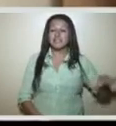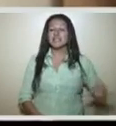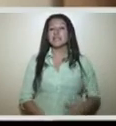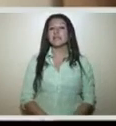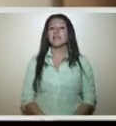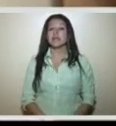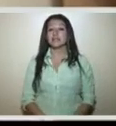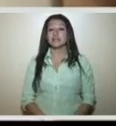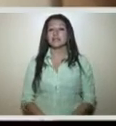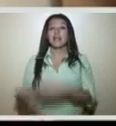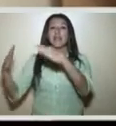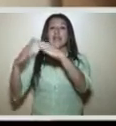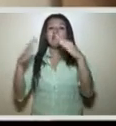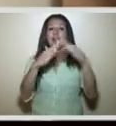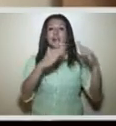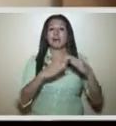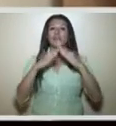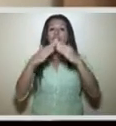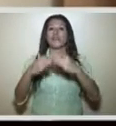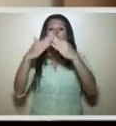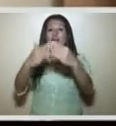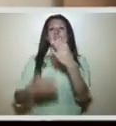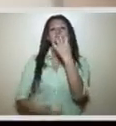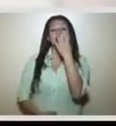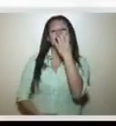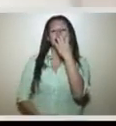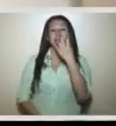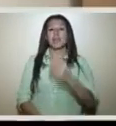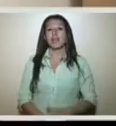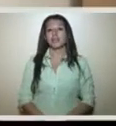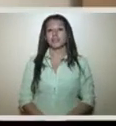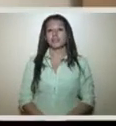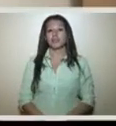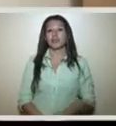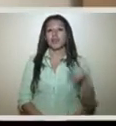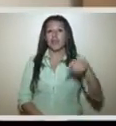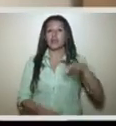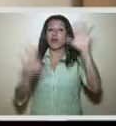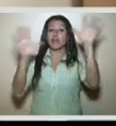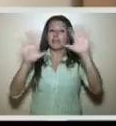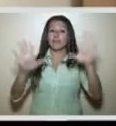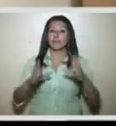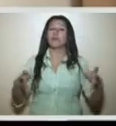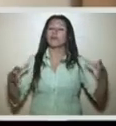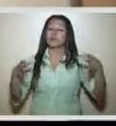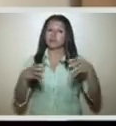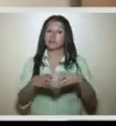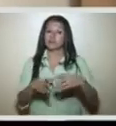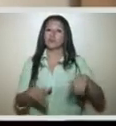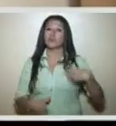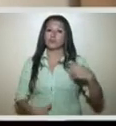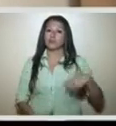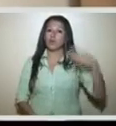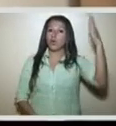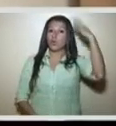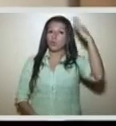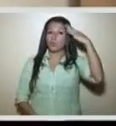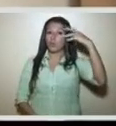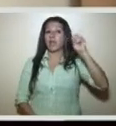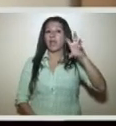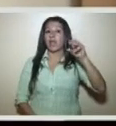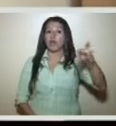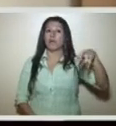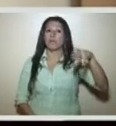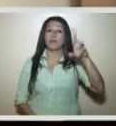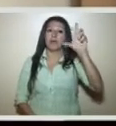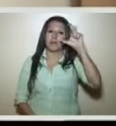Chimbas en el barrio Fragata, Sarmiento. Este evento lo organiza el Centro de Estudios Sociales, Culturales y